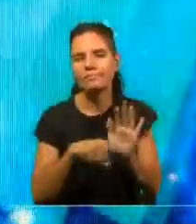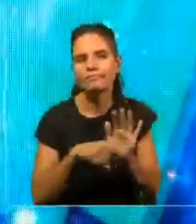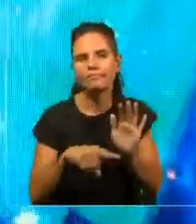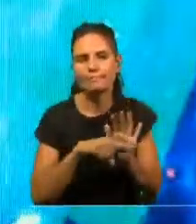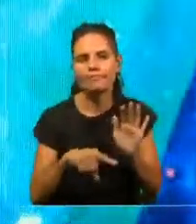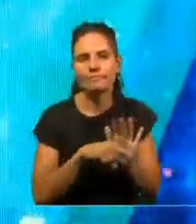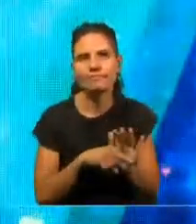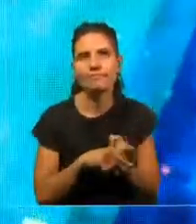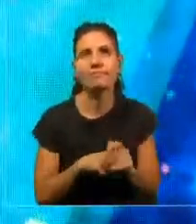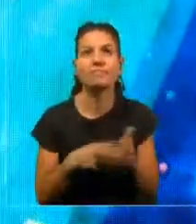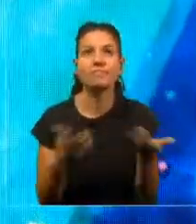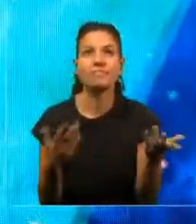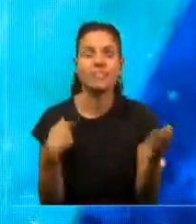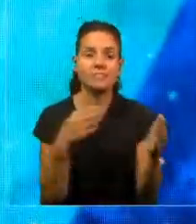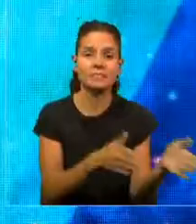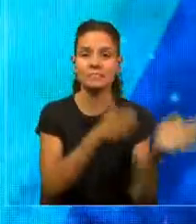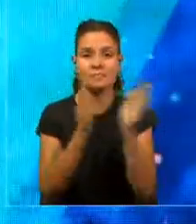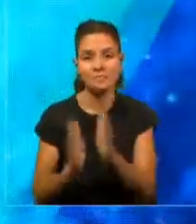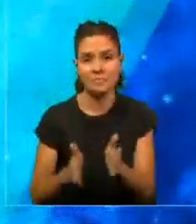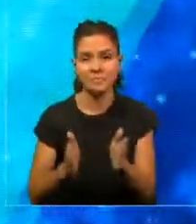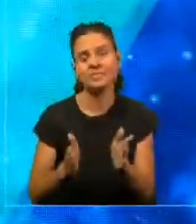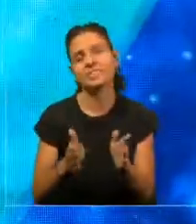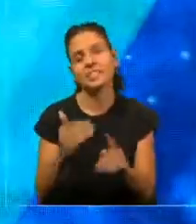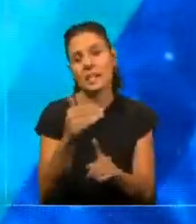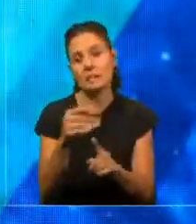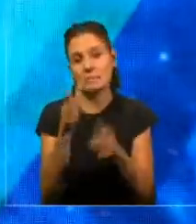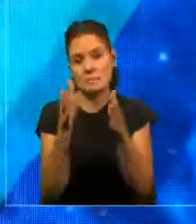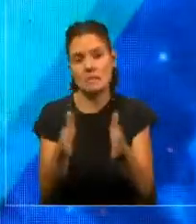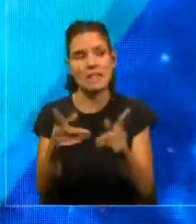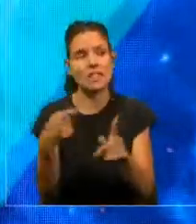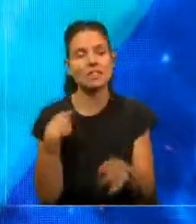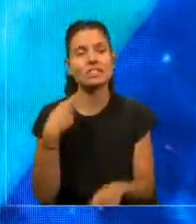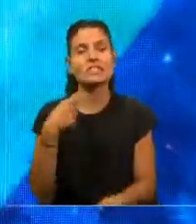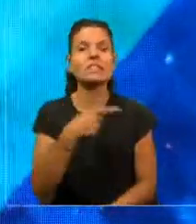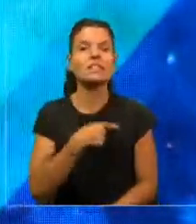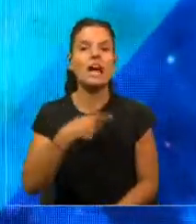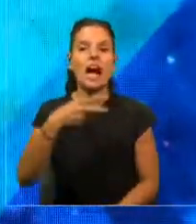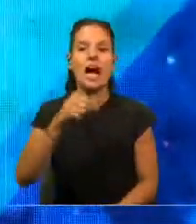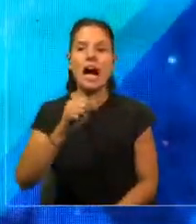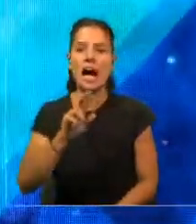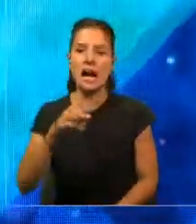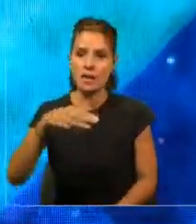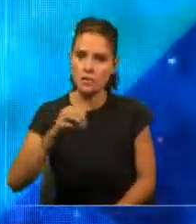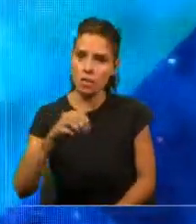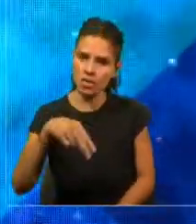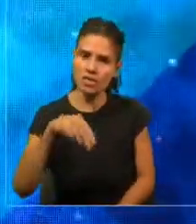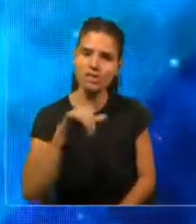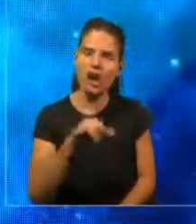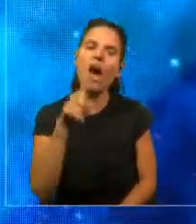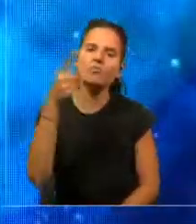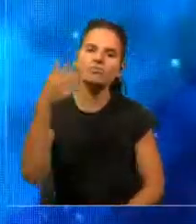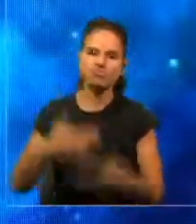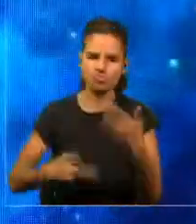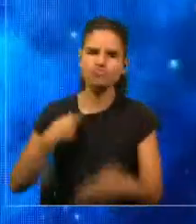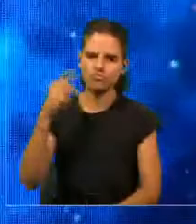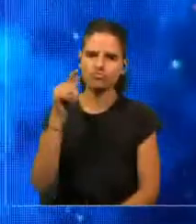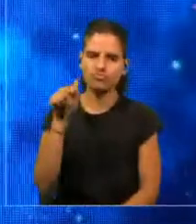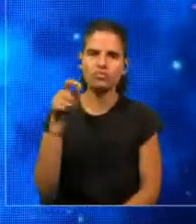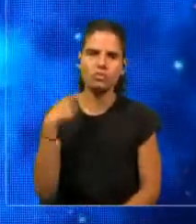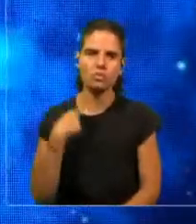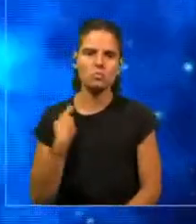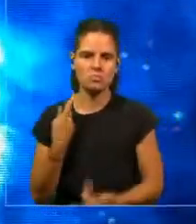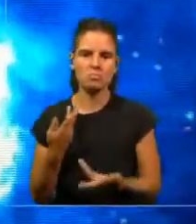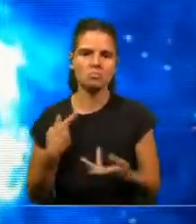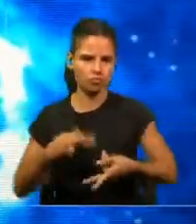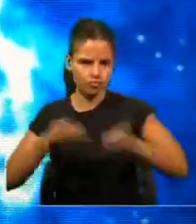Harmony. Harmony es lo más cercano a un robot de sexo disponible comercialmente